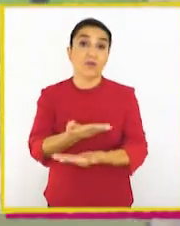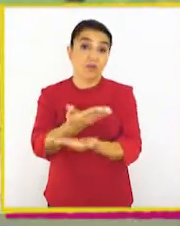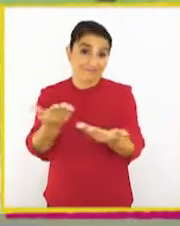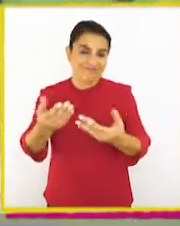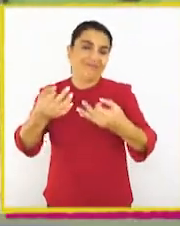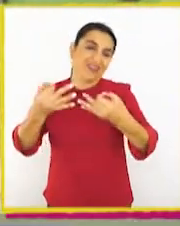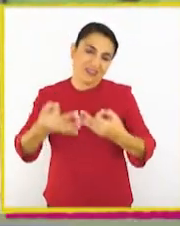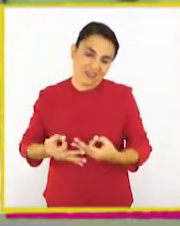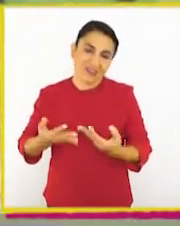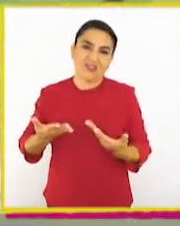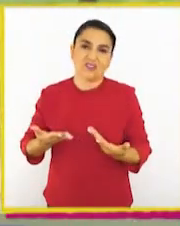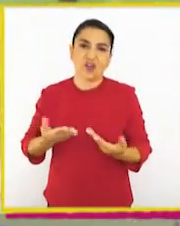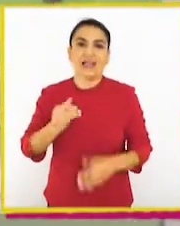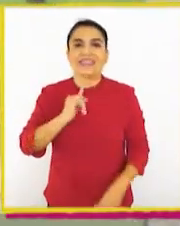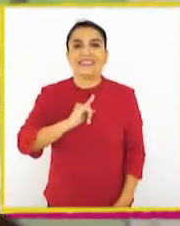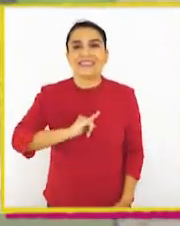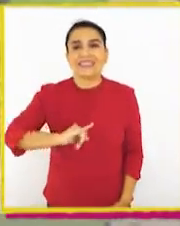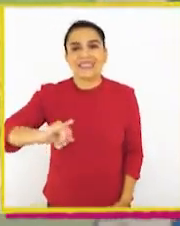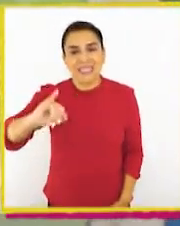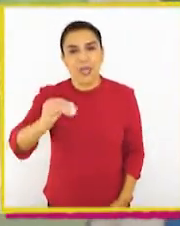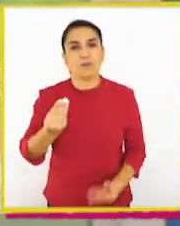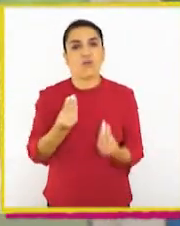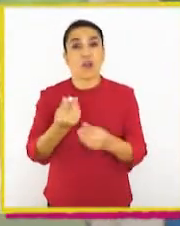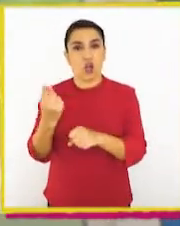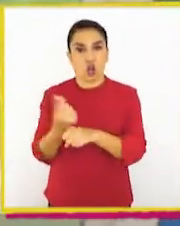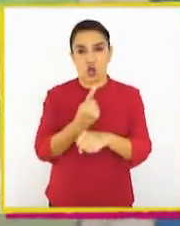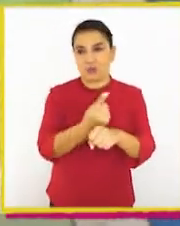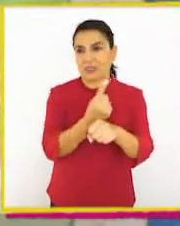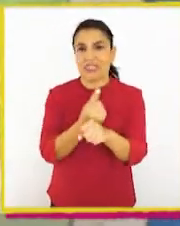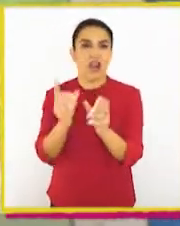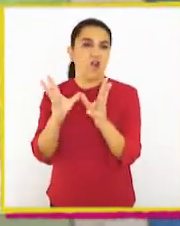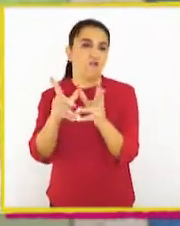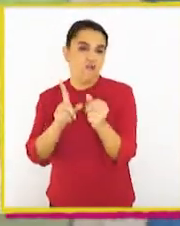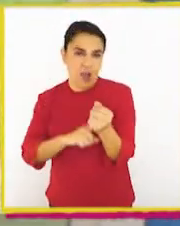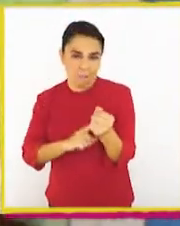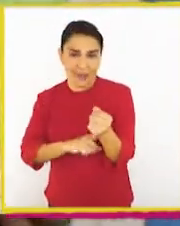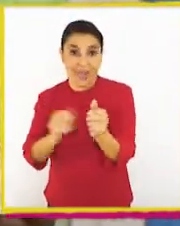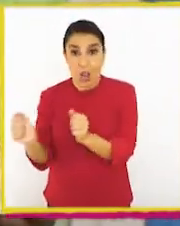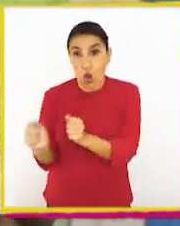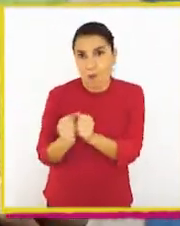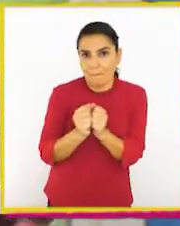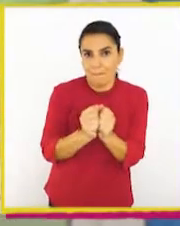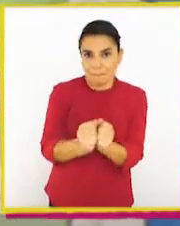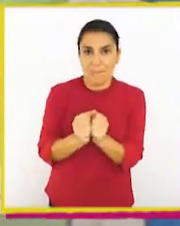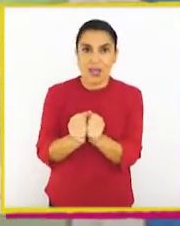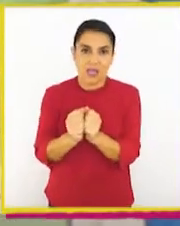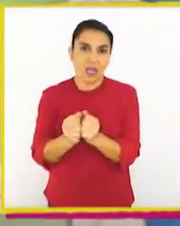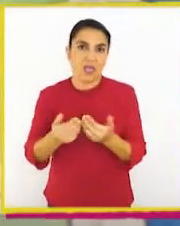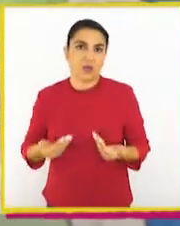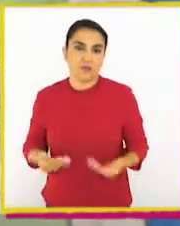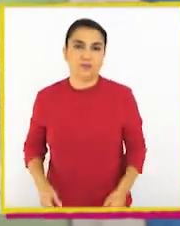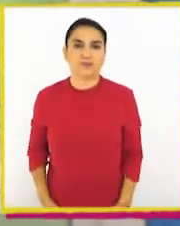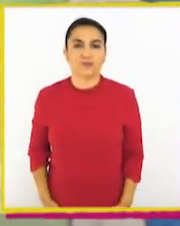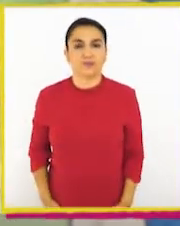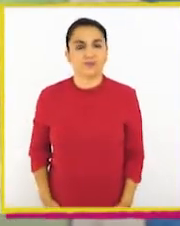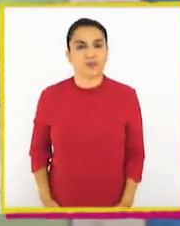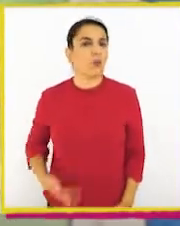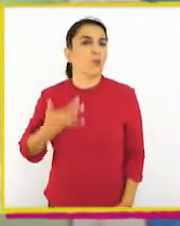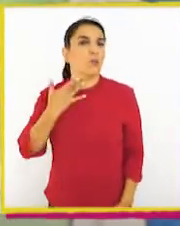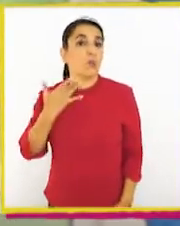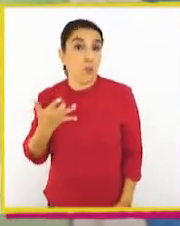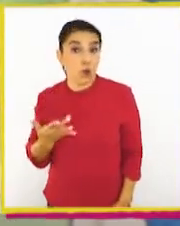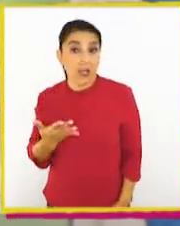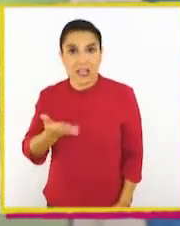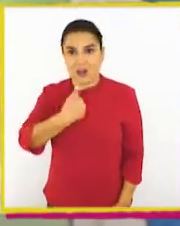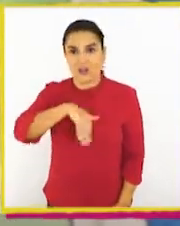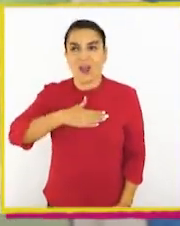Tienen razón. Siempre es bueno hablar con la familia, con los compañeros de esta virtud. Ya